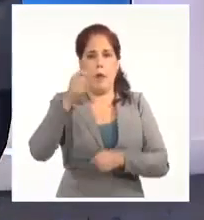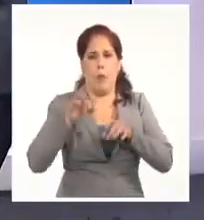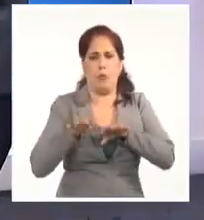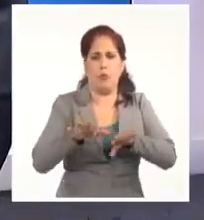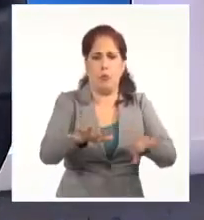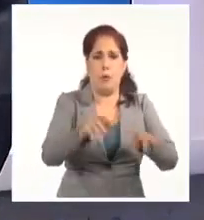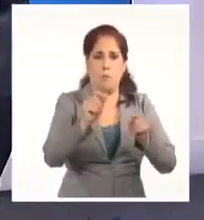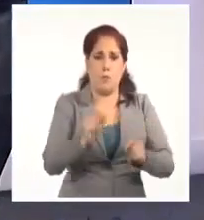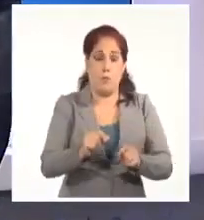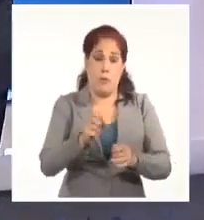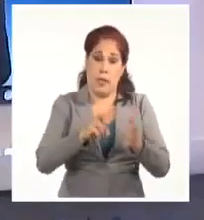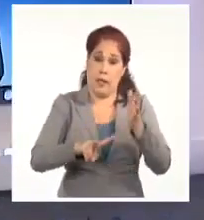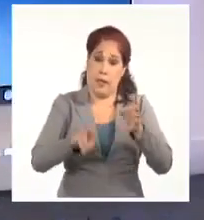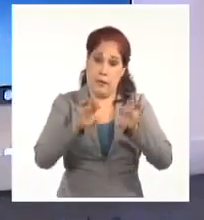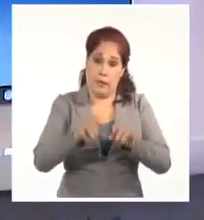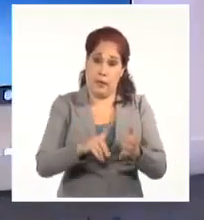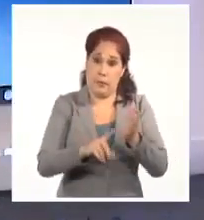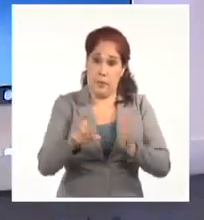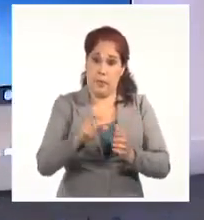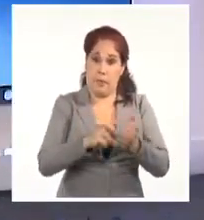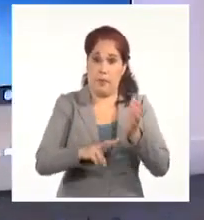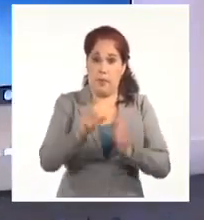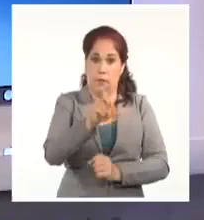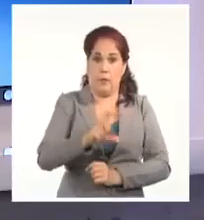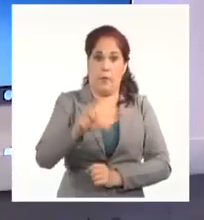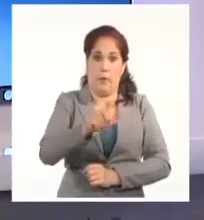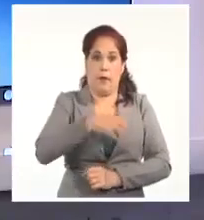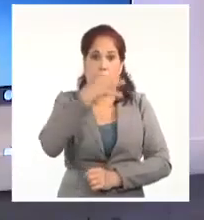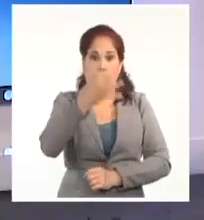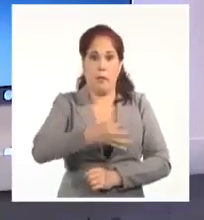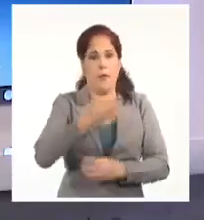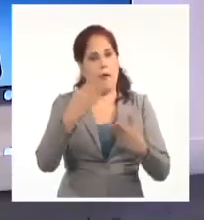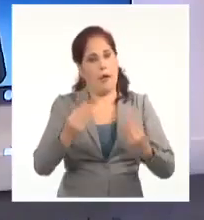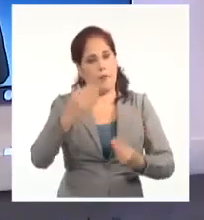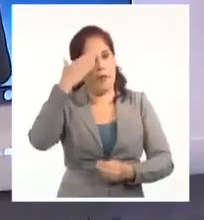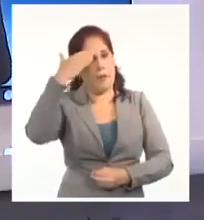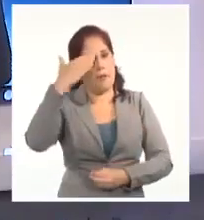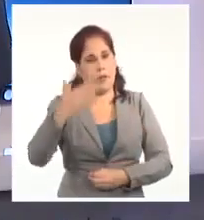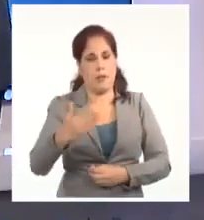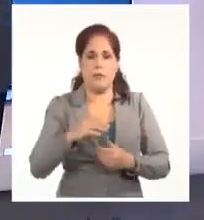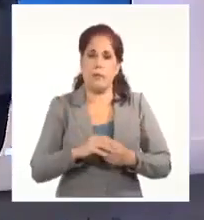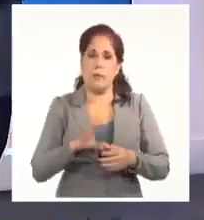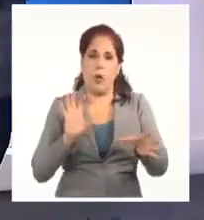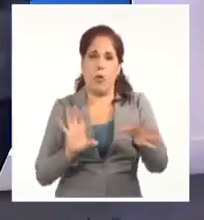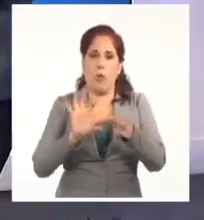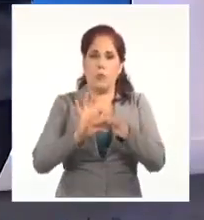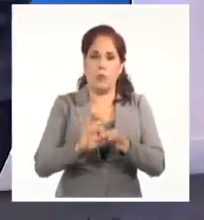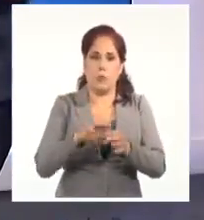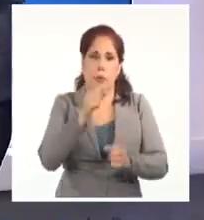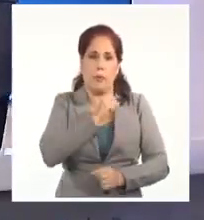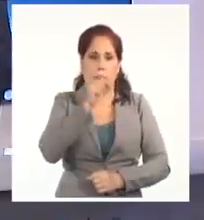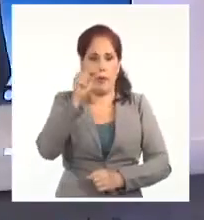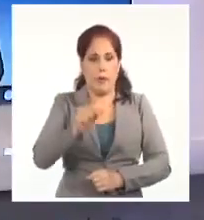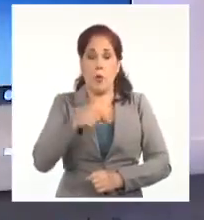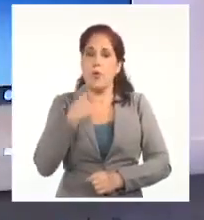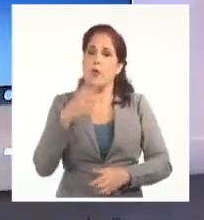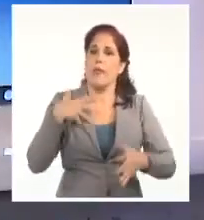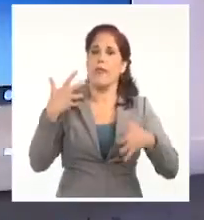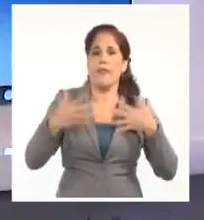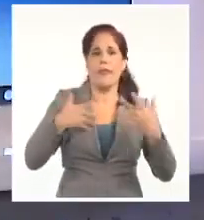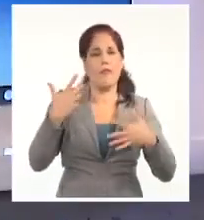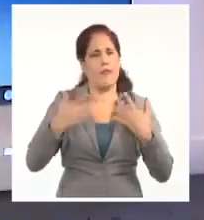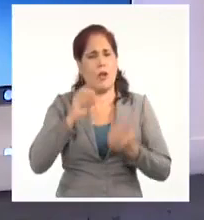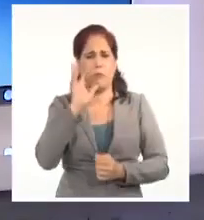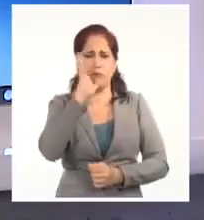secretario del partido en la provincia de Camagüey. Muchas gracias a él, muchas gracias a nuestro corresponsal y de paso disfrutamos de esas tan